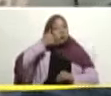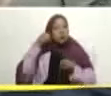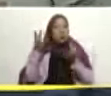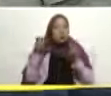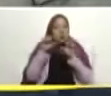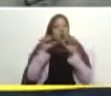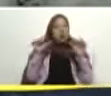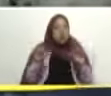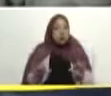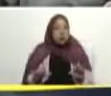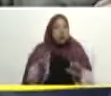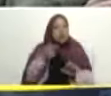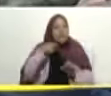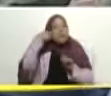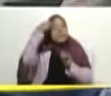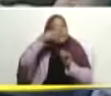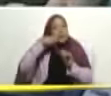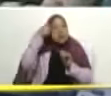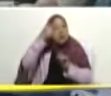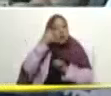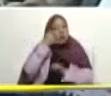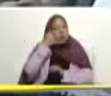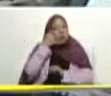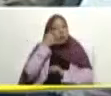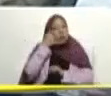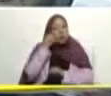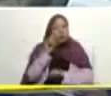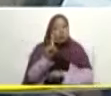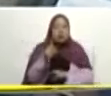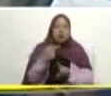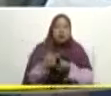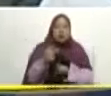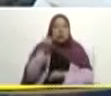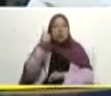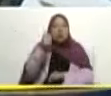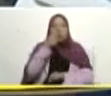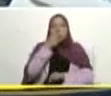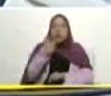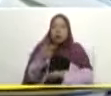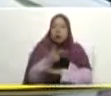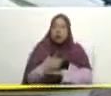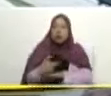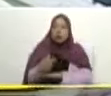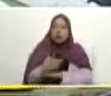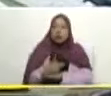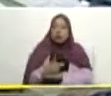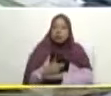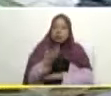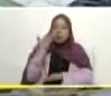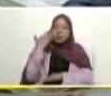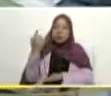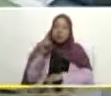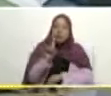una videollamada del 1x10 del buen gobierno nosotros tenemos en el 1x10 del buen